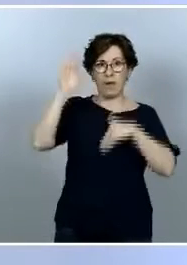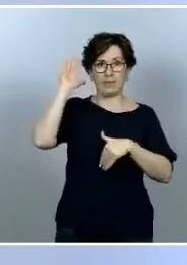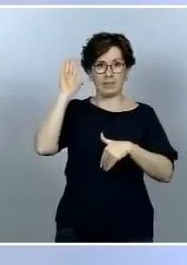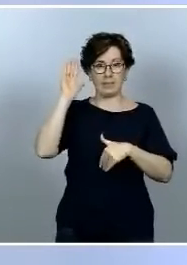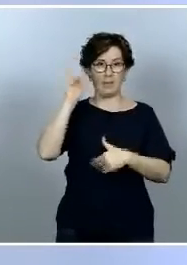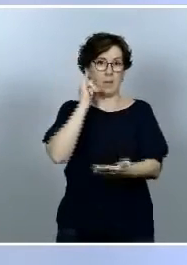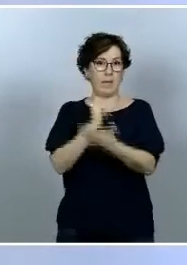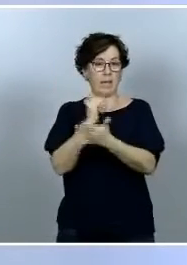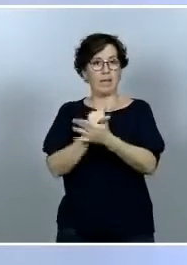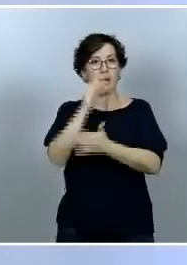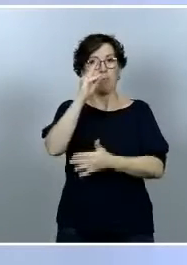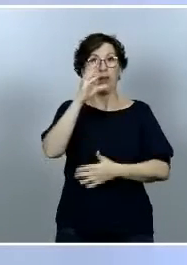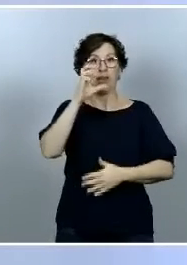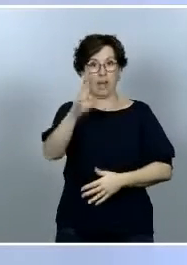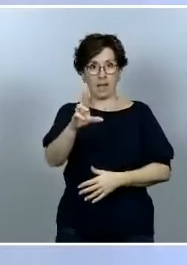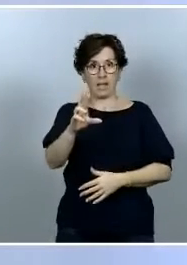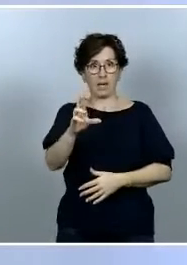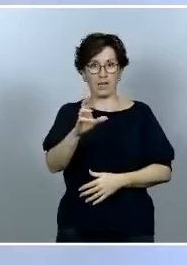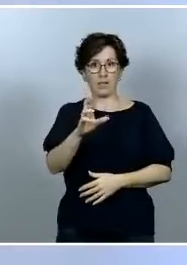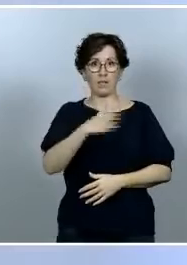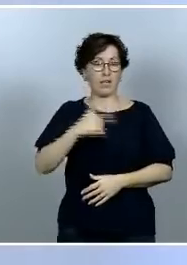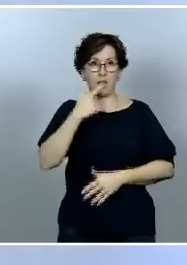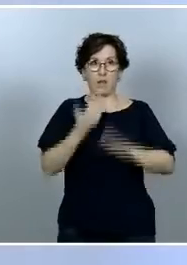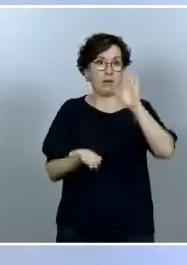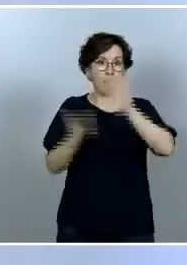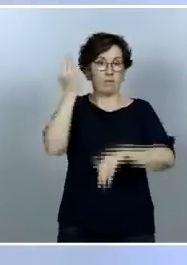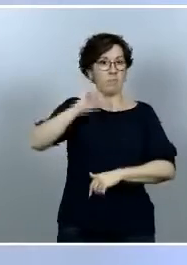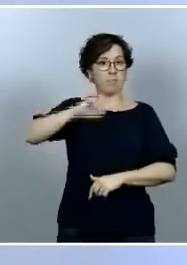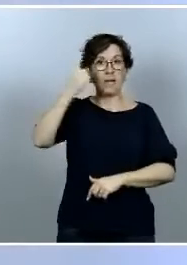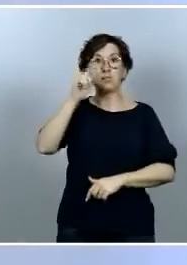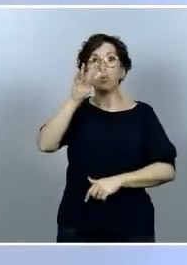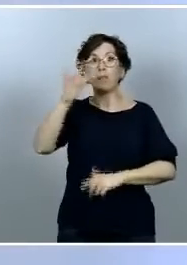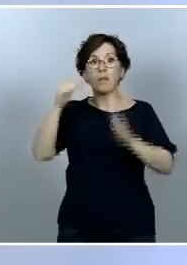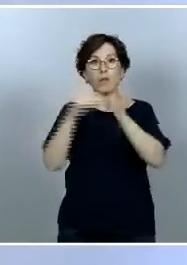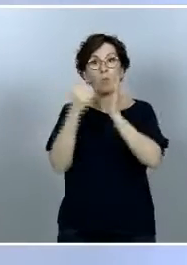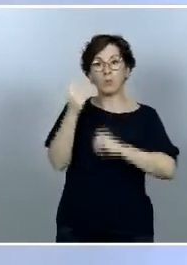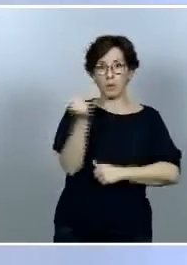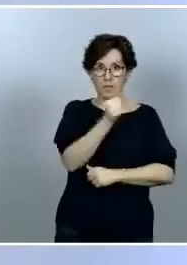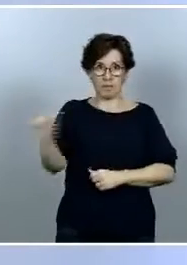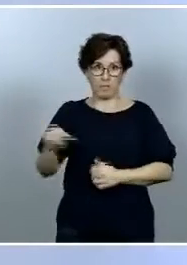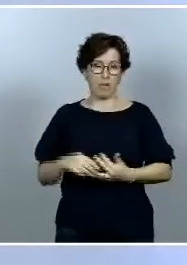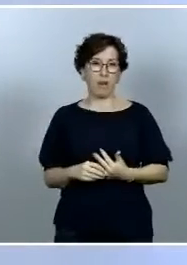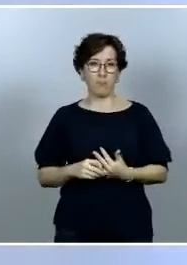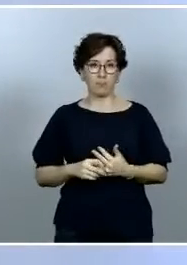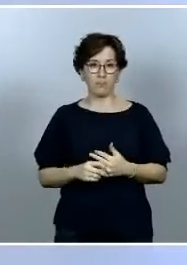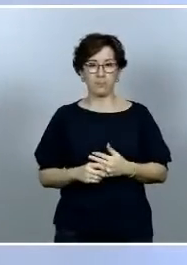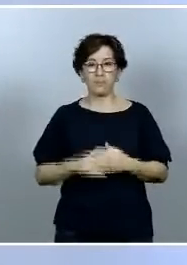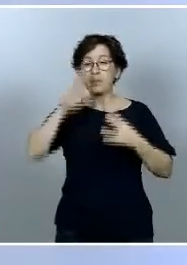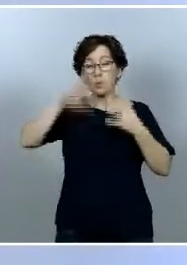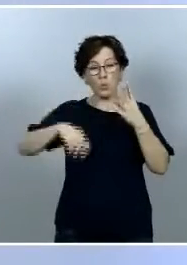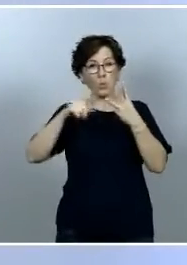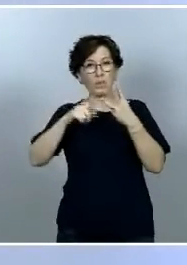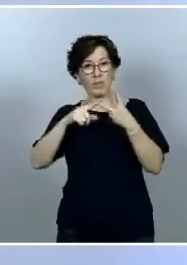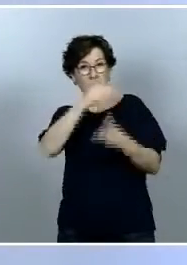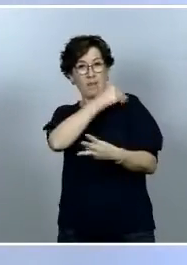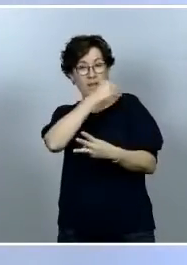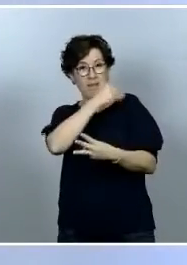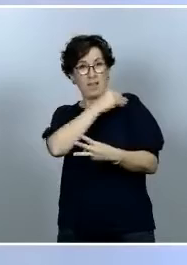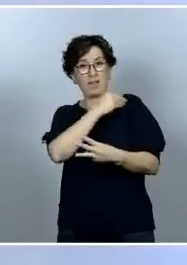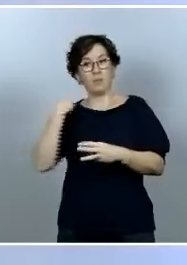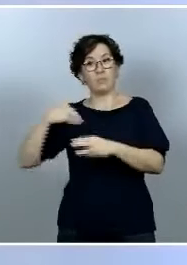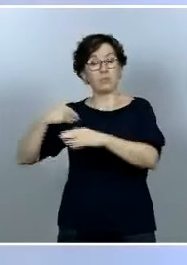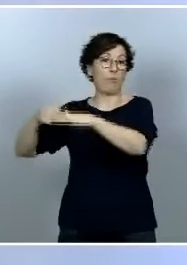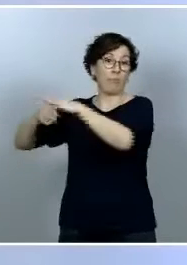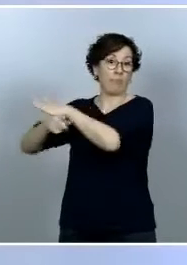pues que está en la banda alta de las que hacen respecto a la última pregunta que me ha hecho usted sobre unas dirigencias que ha